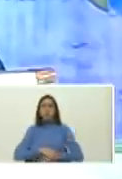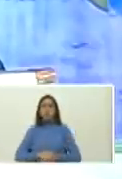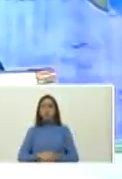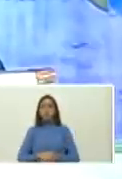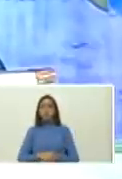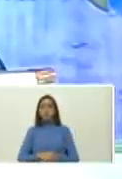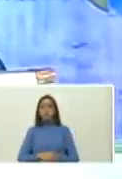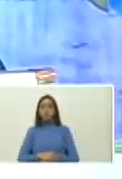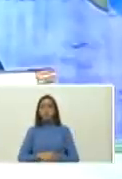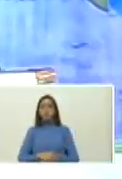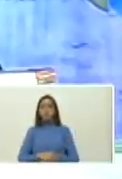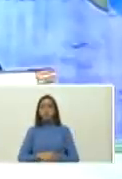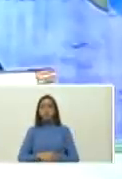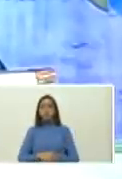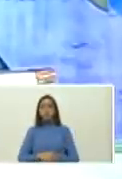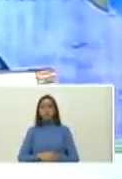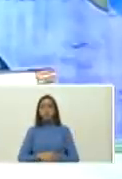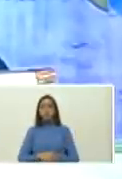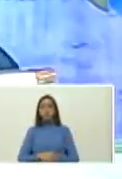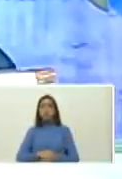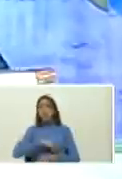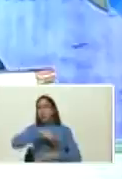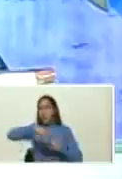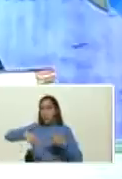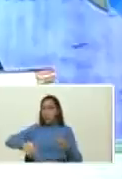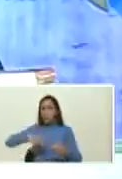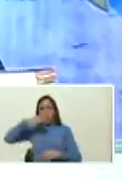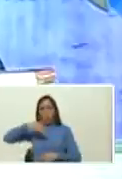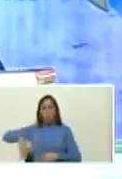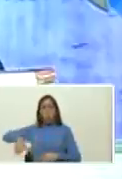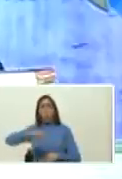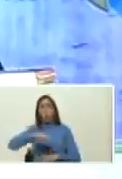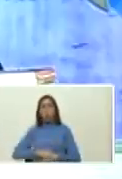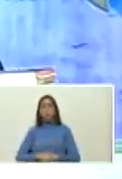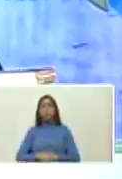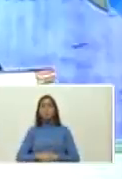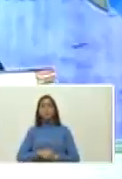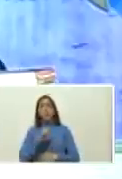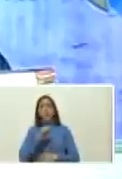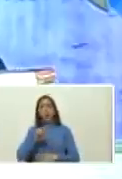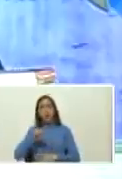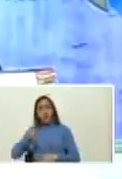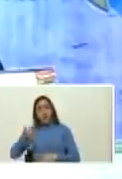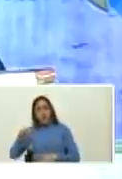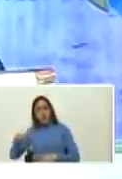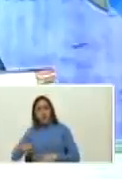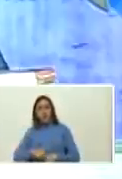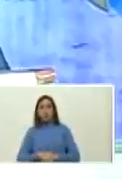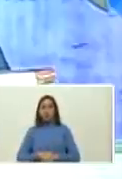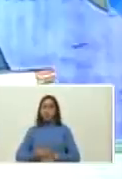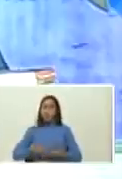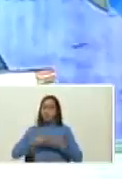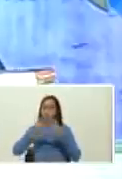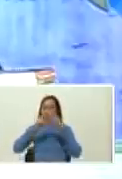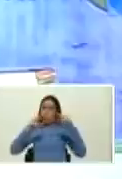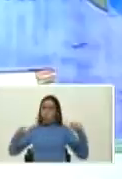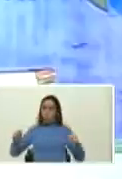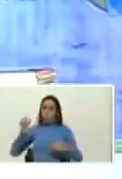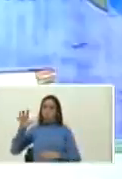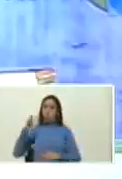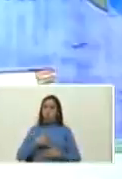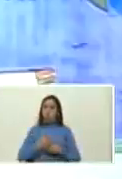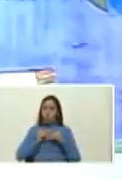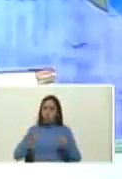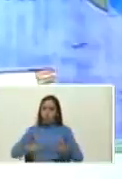frente sandinista la revolución popular sandinista quien le trajo la democracia a Nicaragua y le trajo la